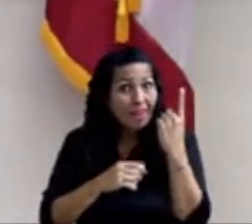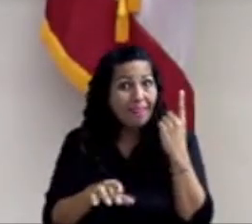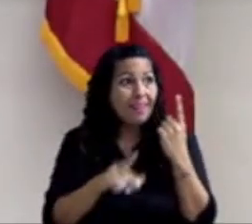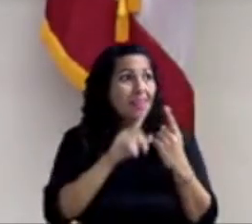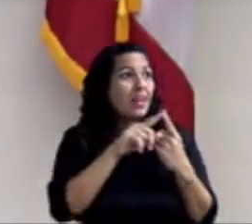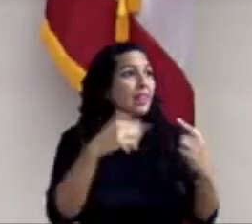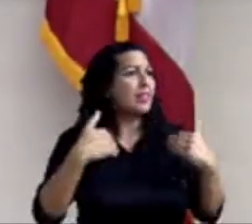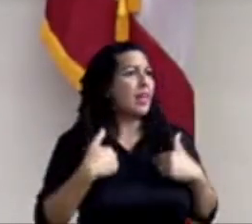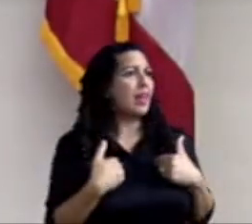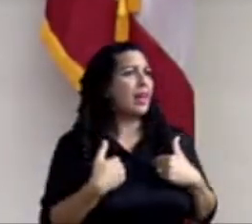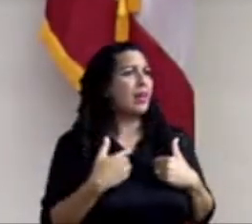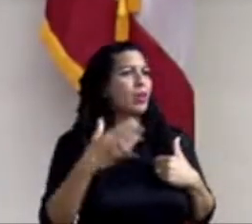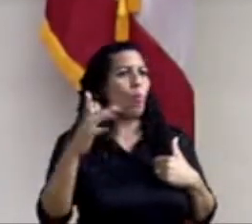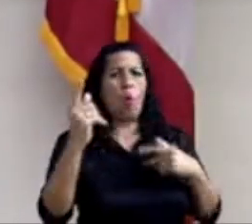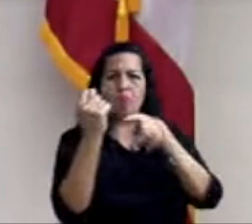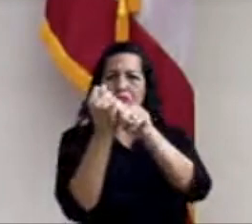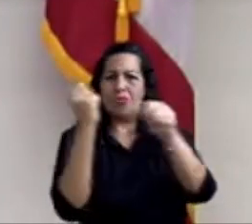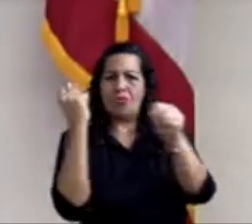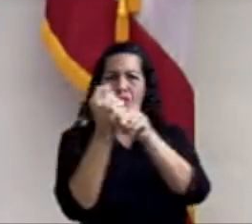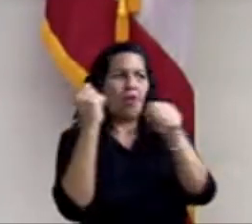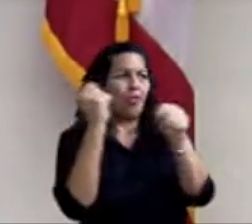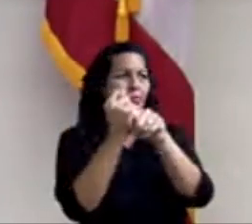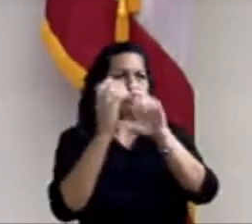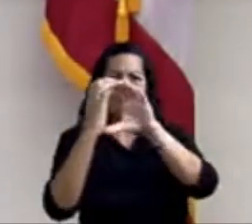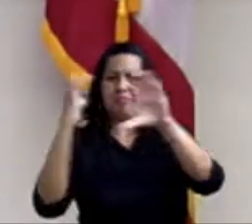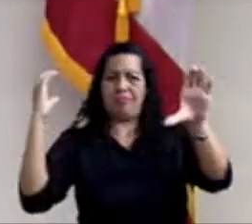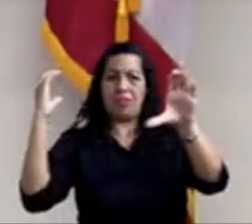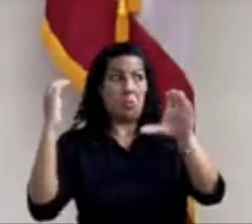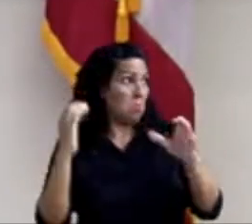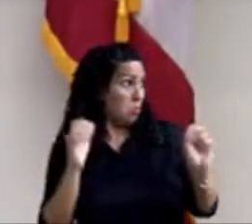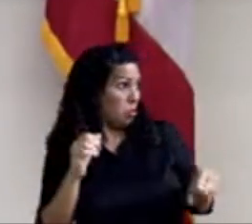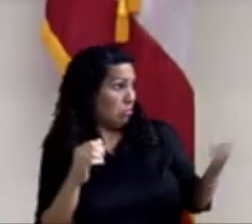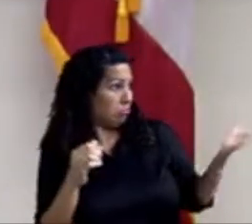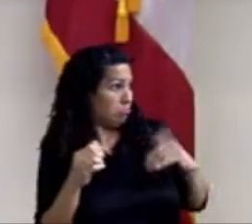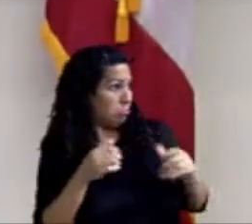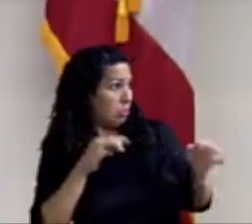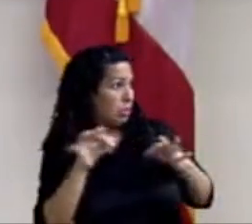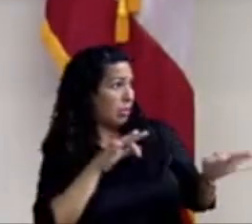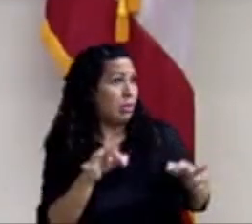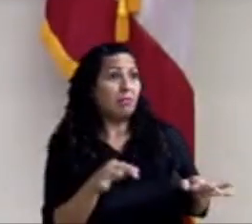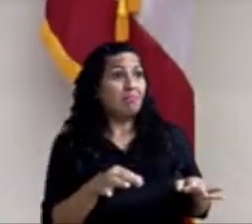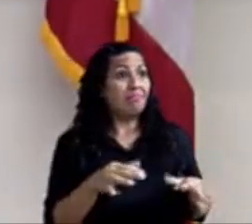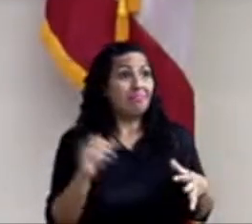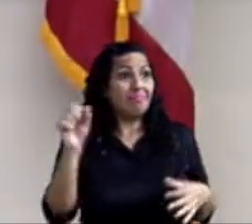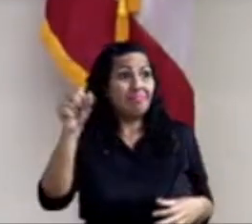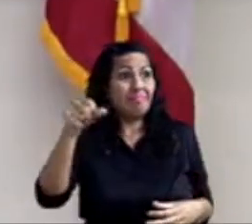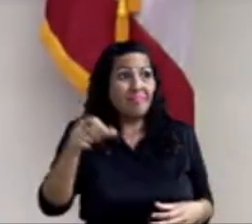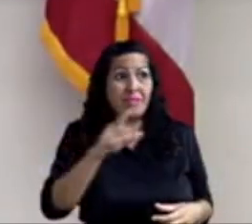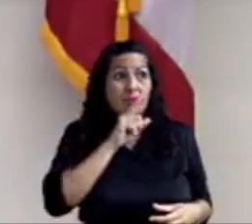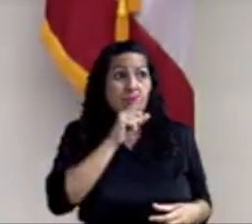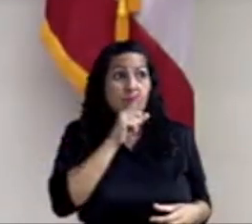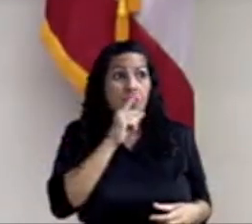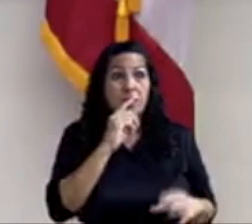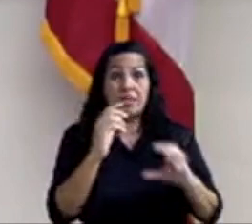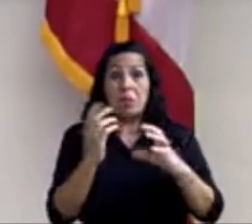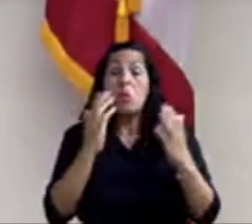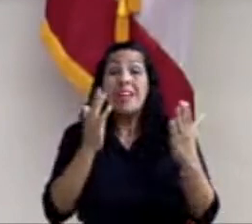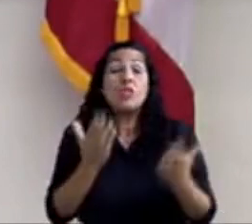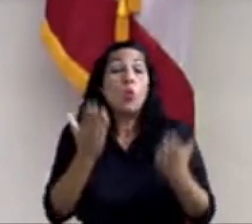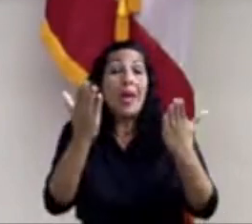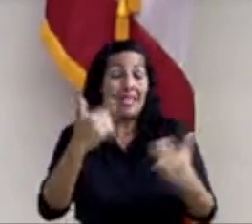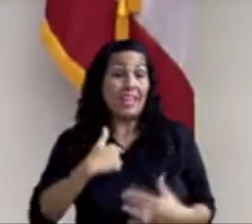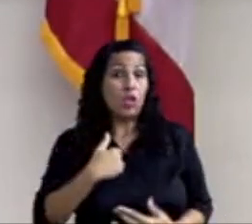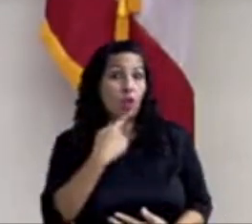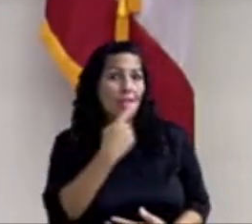básicamente es como un autobús, que lo puede explicar ahora el secretario, que ahora por una sugerencia de este